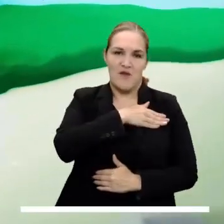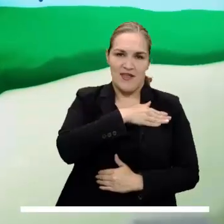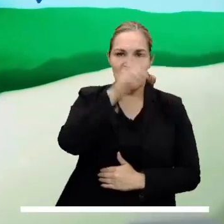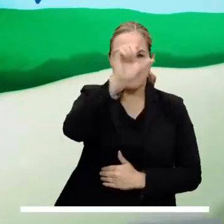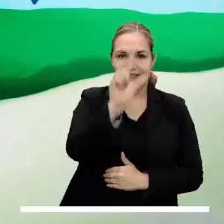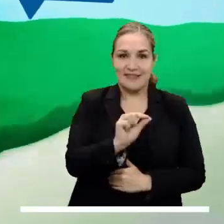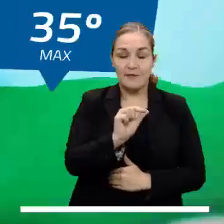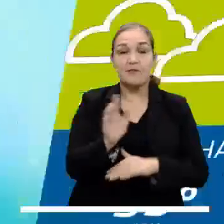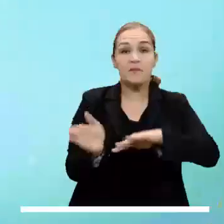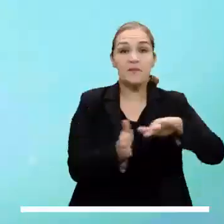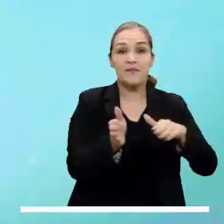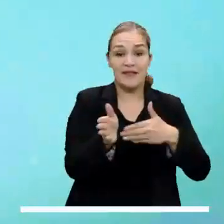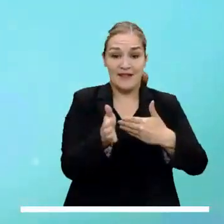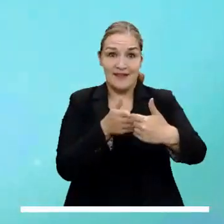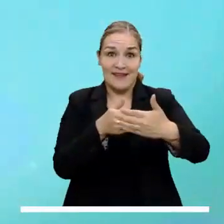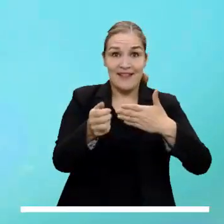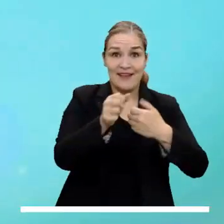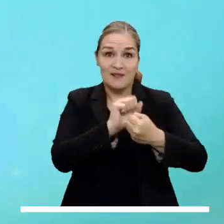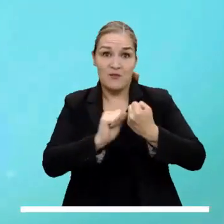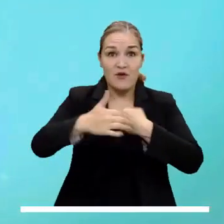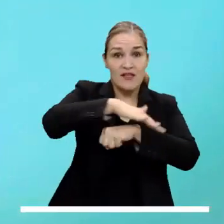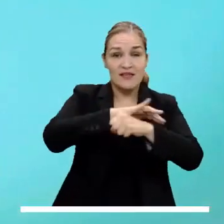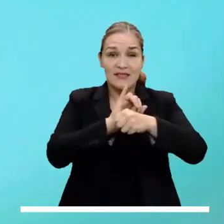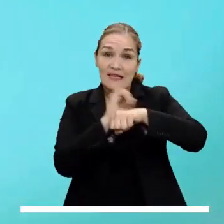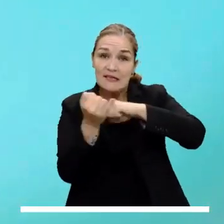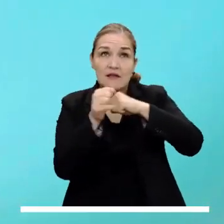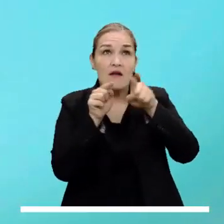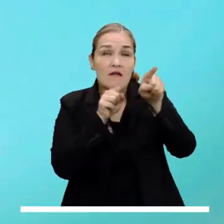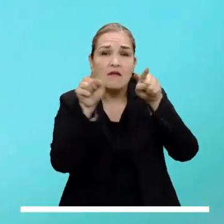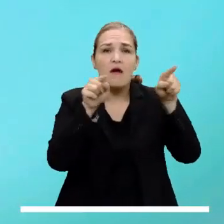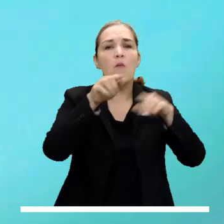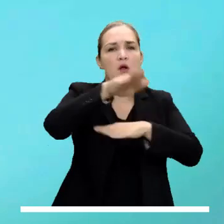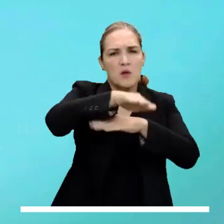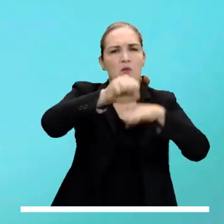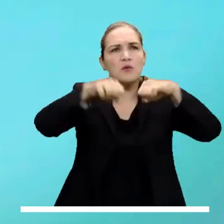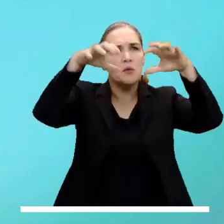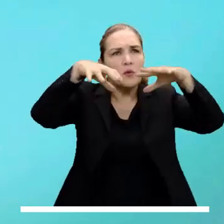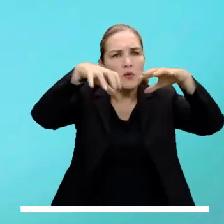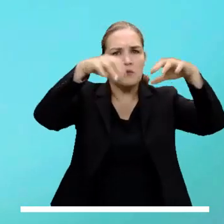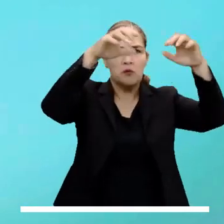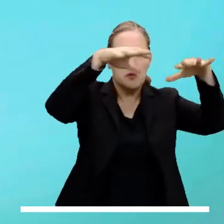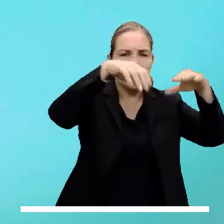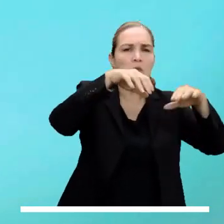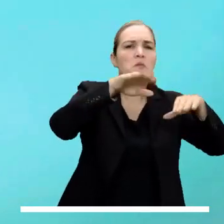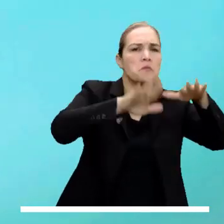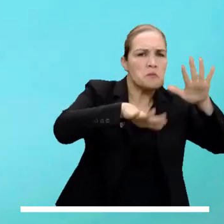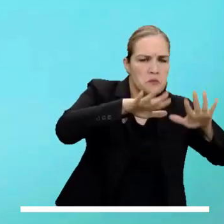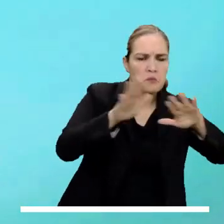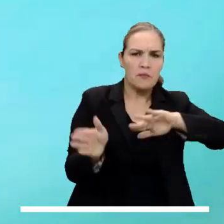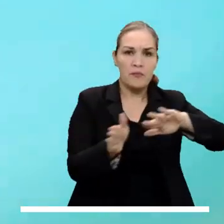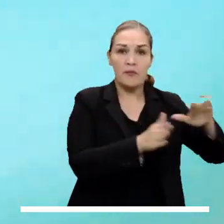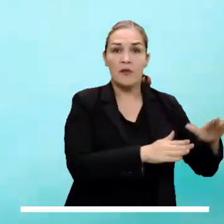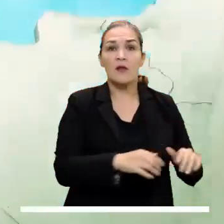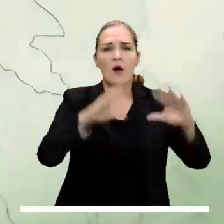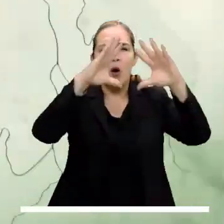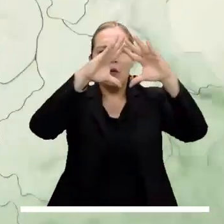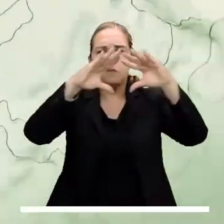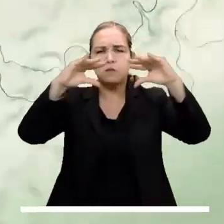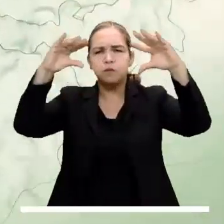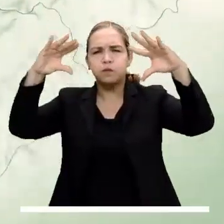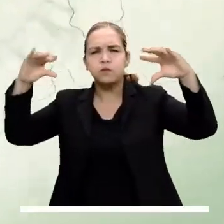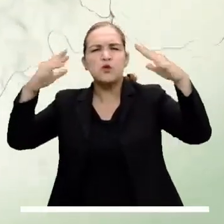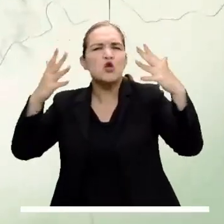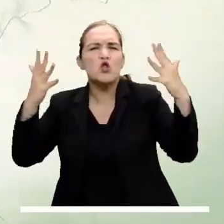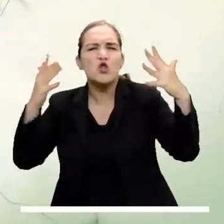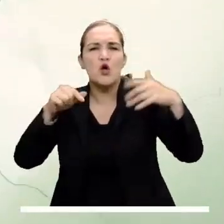Cesar. El archipiélago de San Andrés y Providencia podría experimentar una tarde con lluvias esporádicas ocasionales. Las nubes